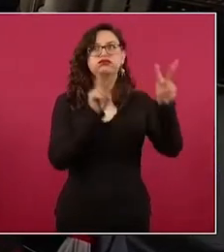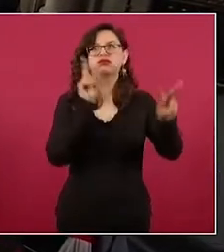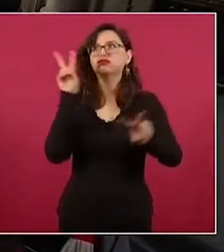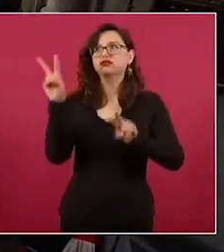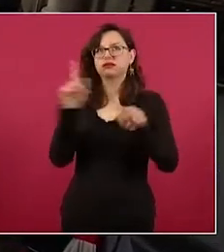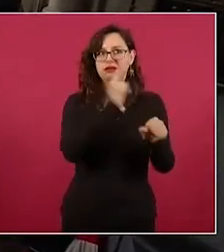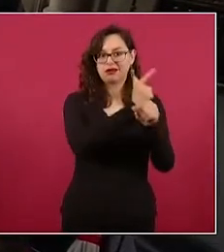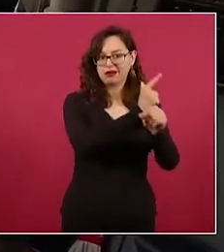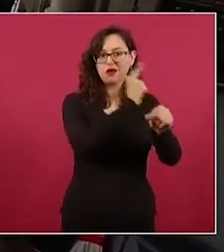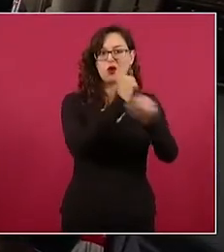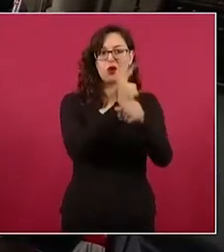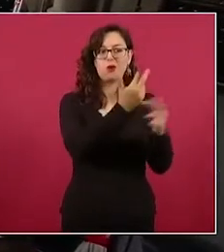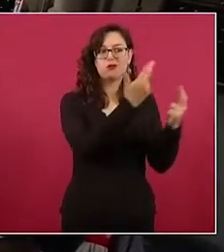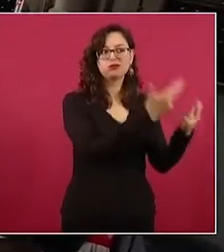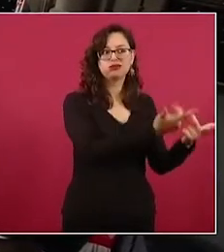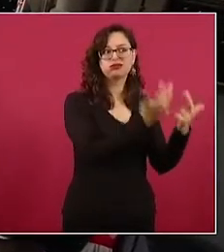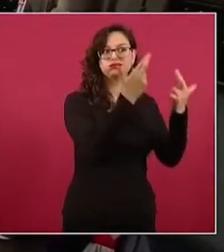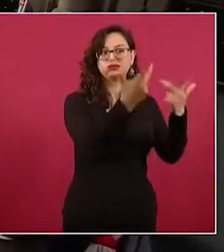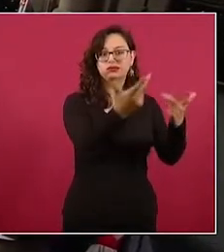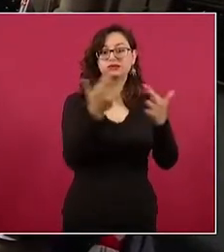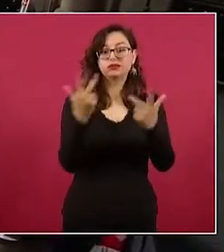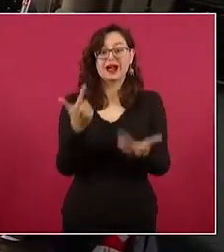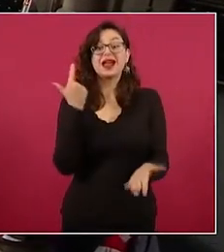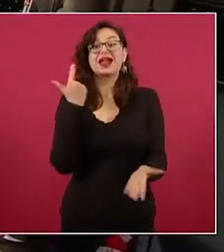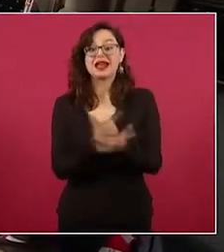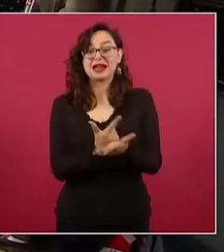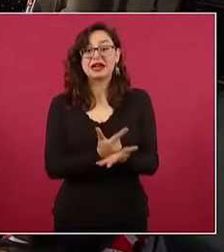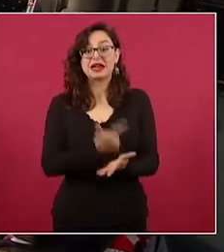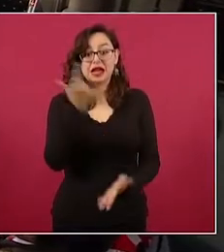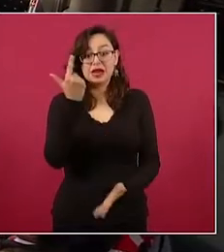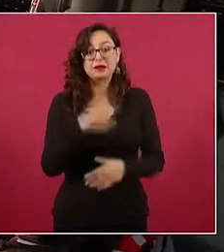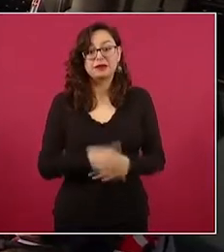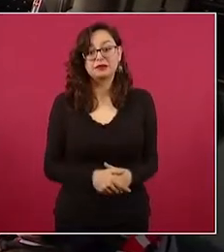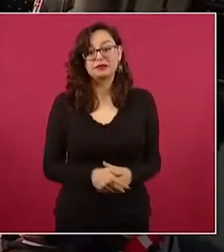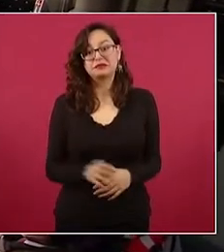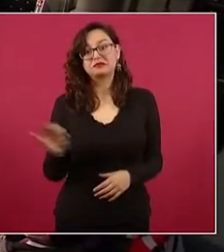Y lo otro es apuntalarlo.